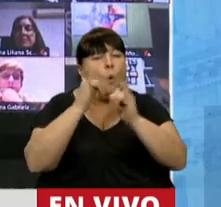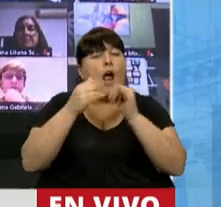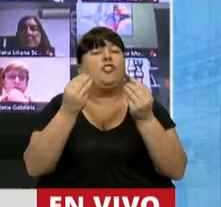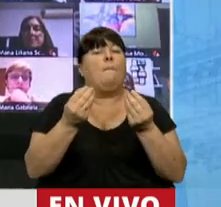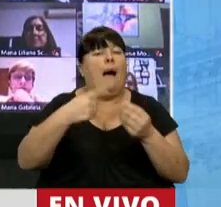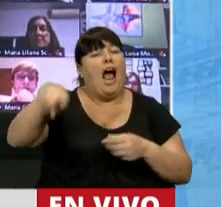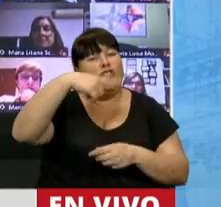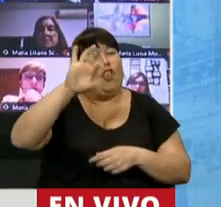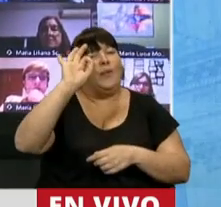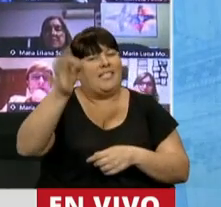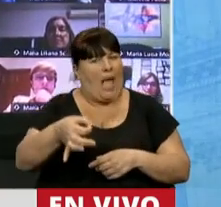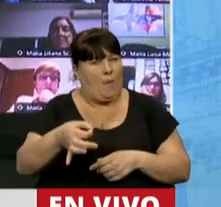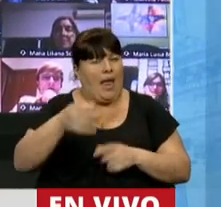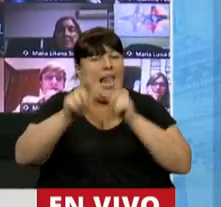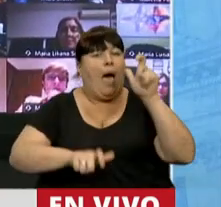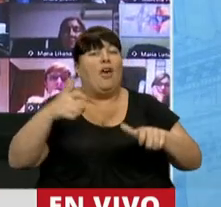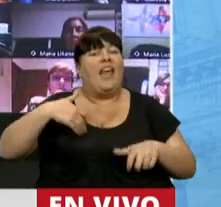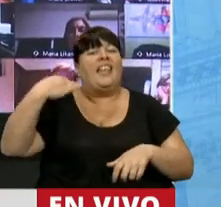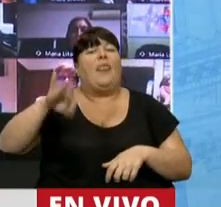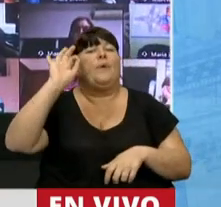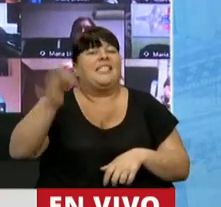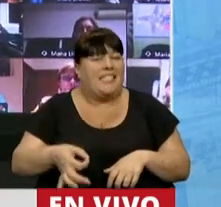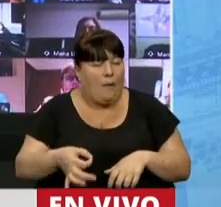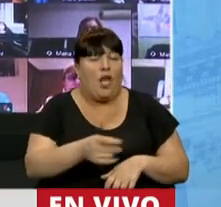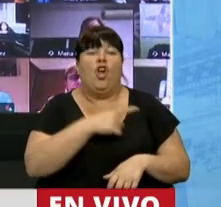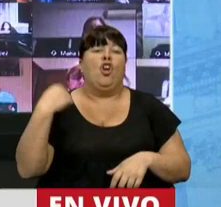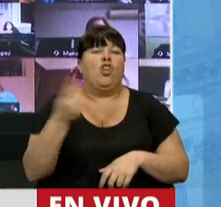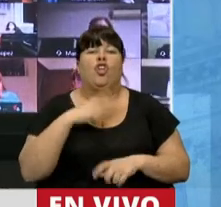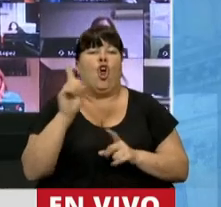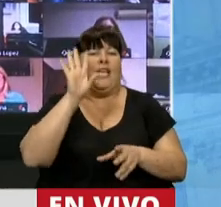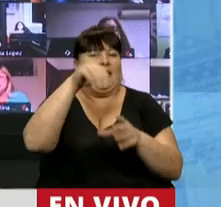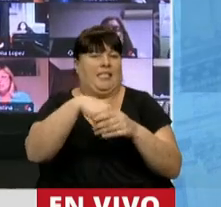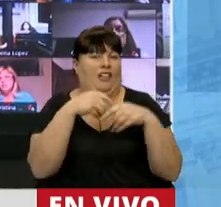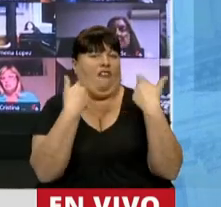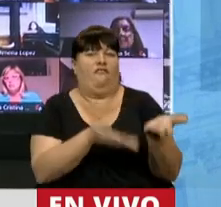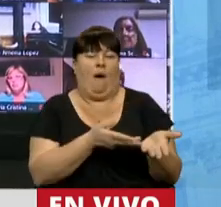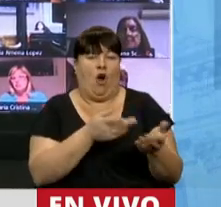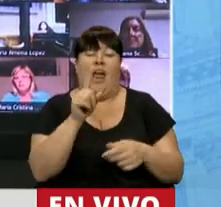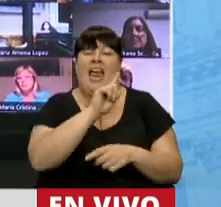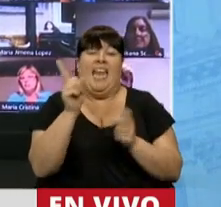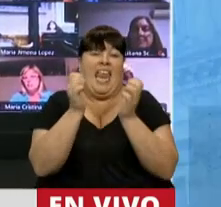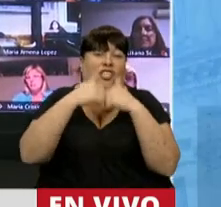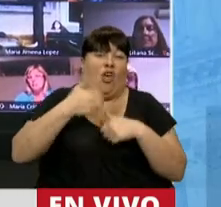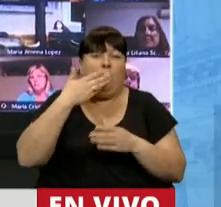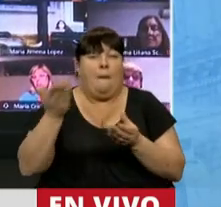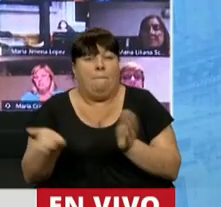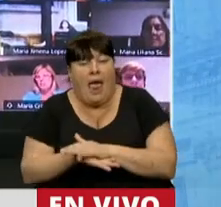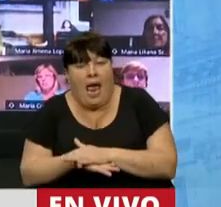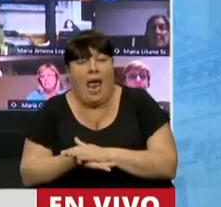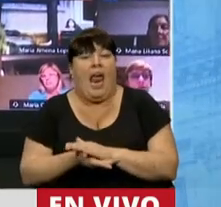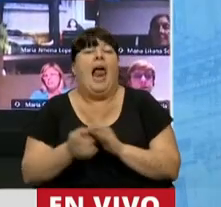para que todo el mundo sepa, para que la ciudadanía argentina sepa que nosotros no somos parte ni de esconder papeles